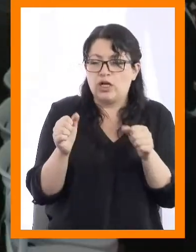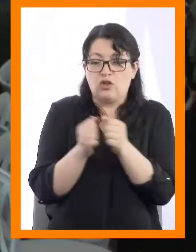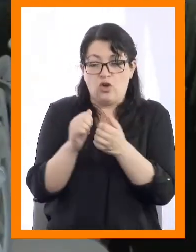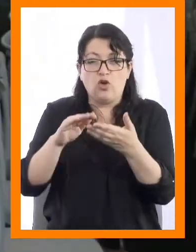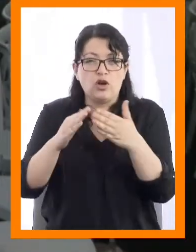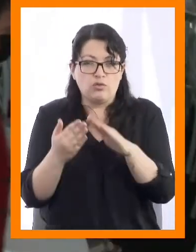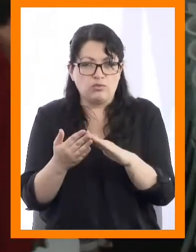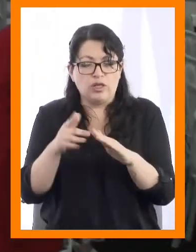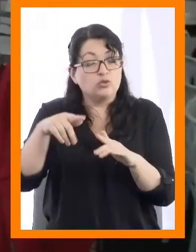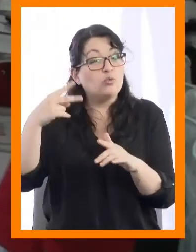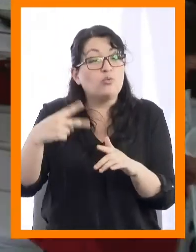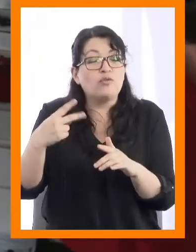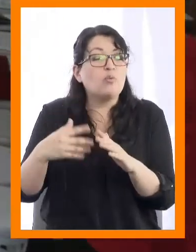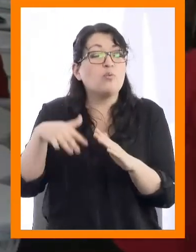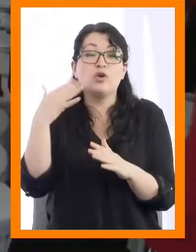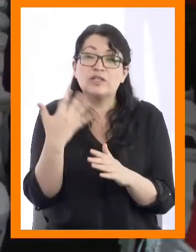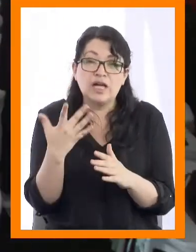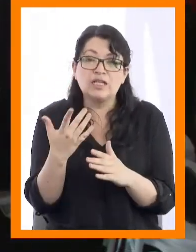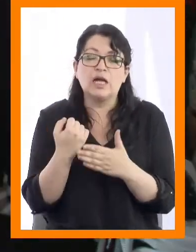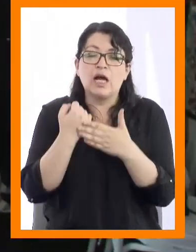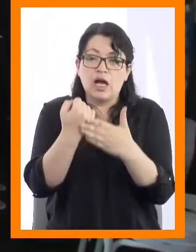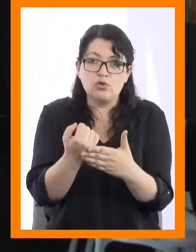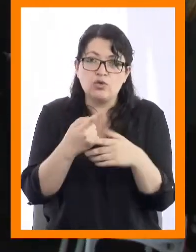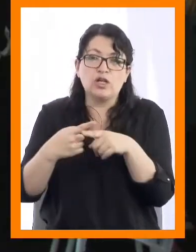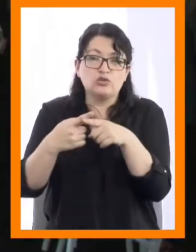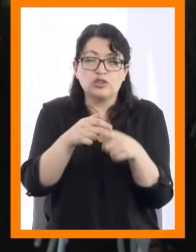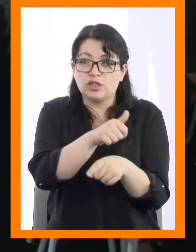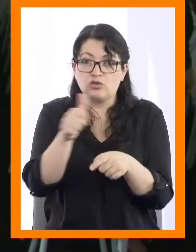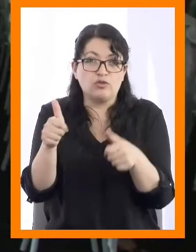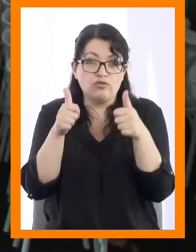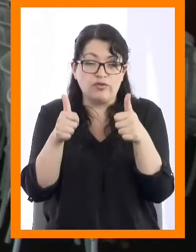valor fundamental que contribuye al bien común de nuestra sociedad?